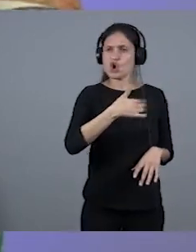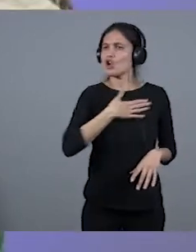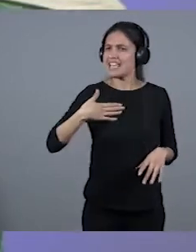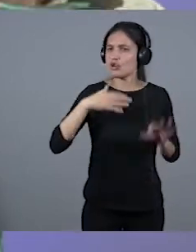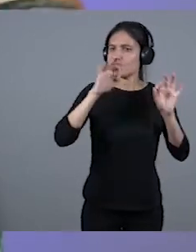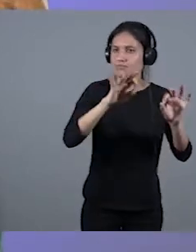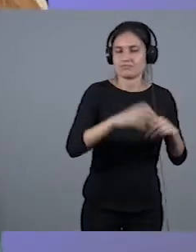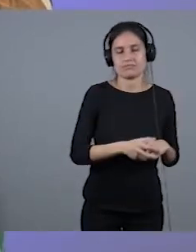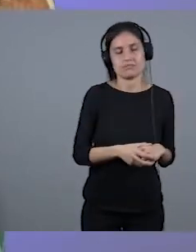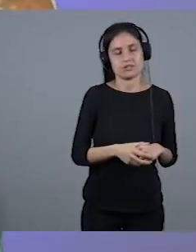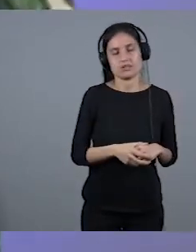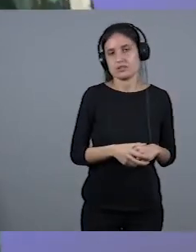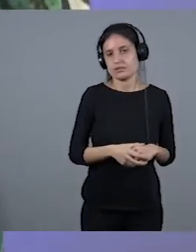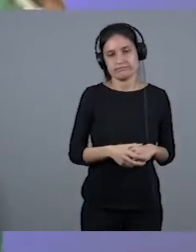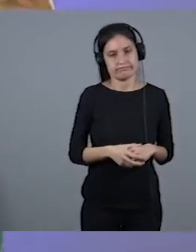ya ahí,